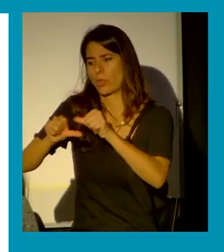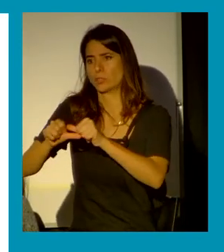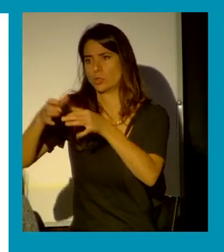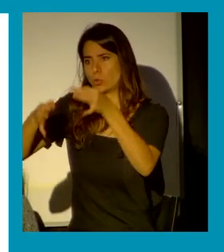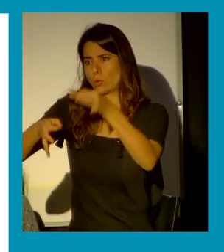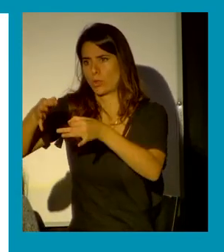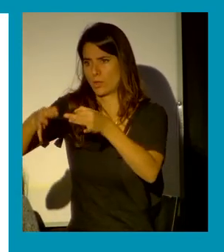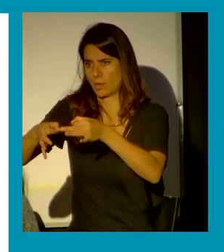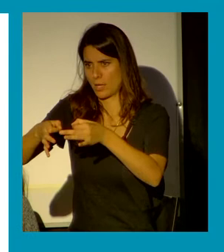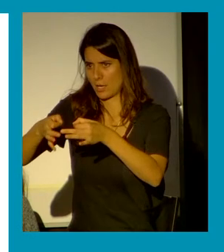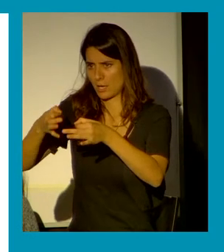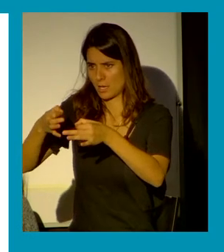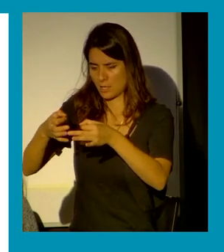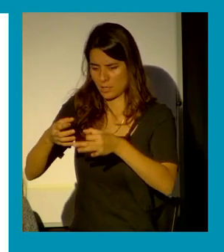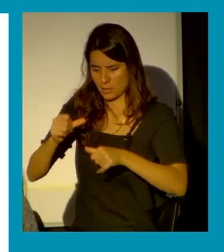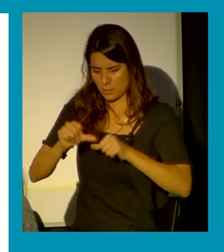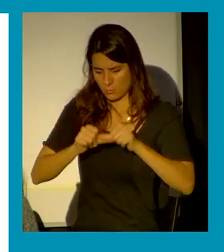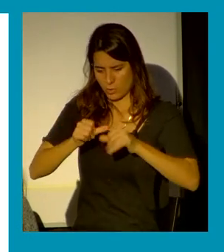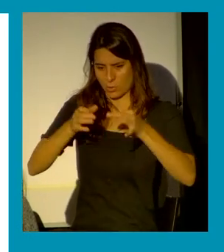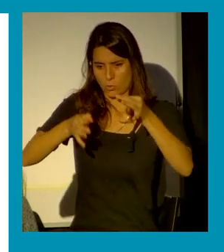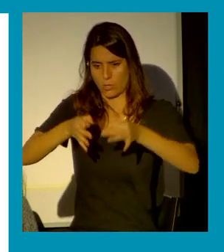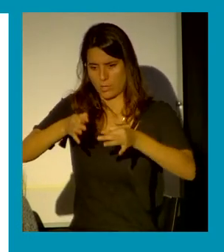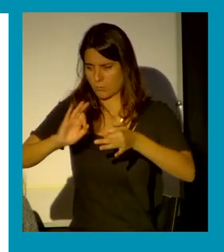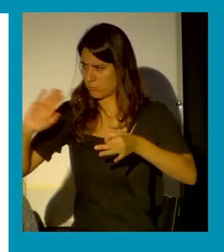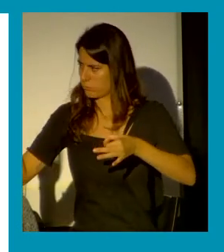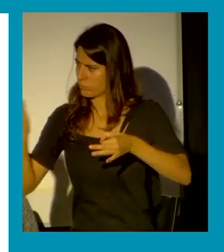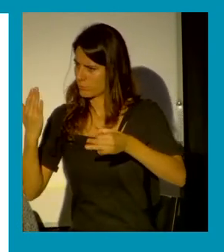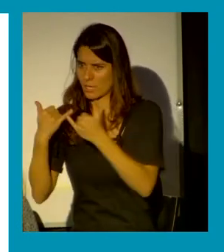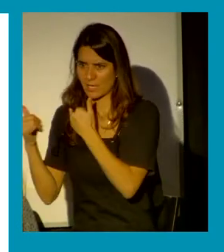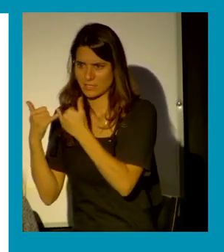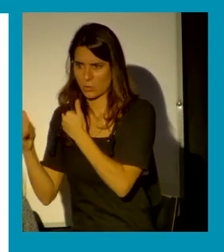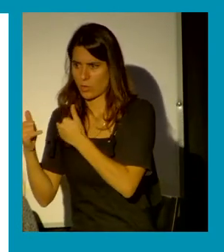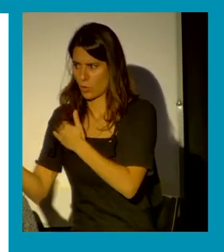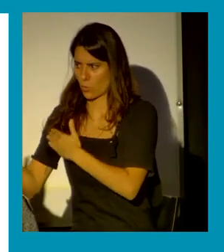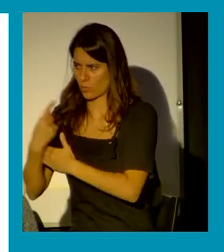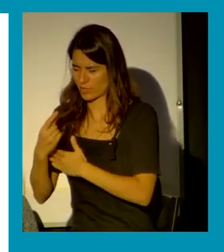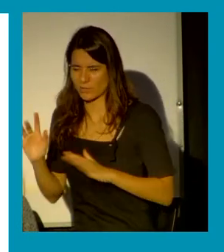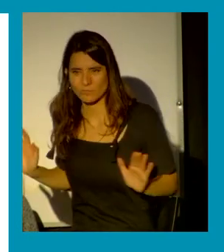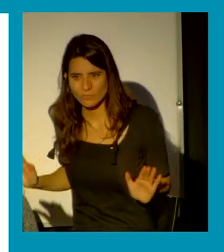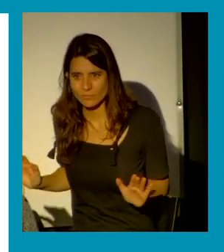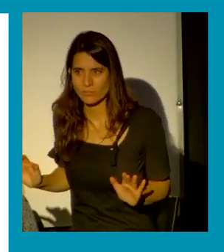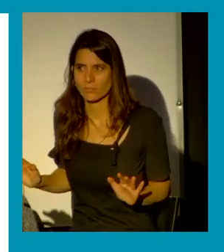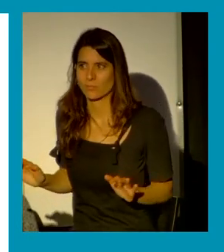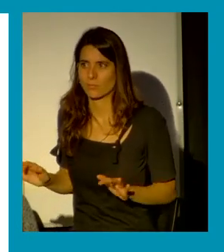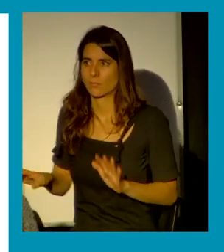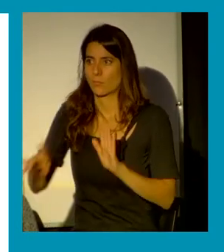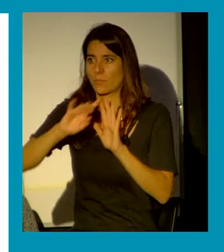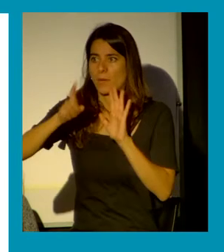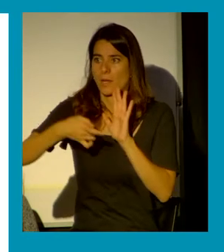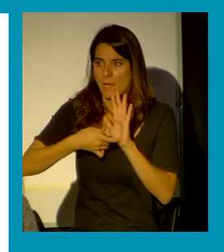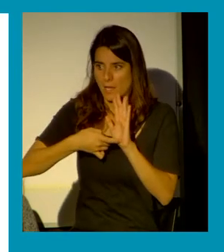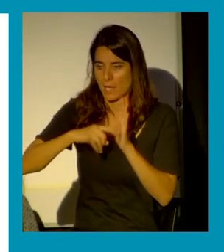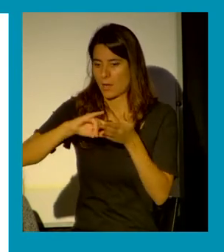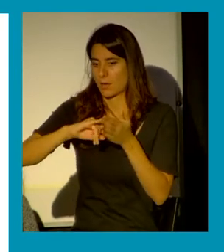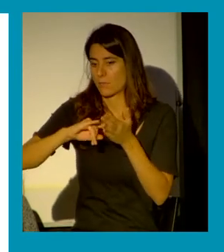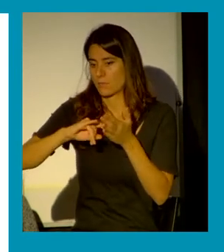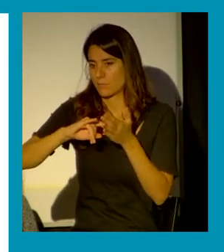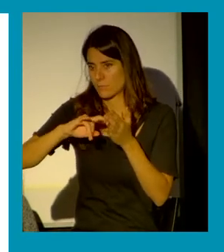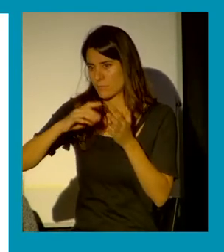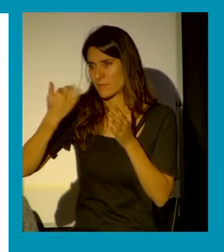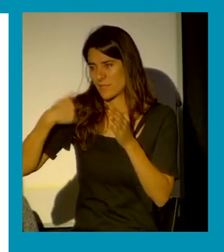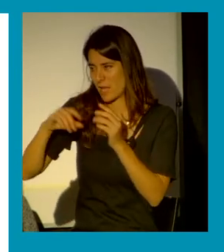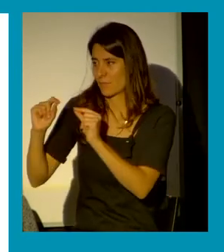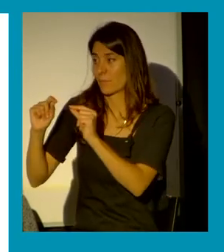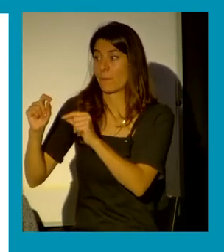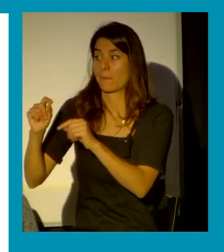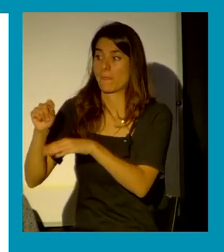procesos restaurativos obligatorios y andan proyectos de ley iniciativas por allí en este aspecto creo que también tenemos que poner en el